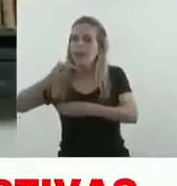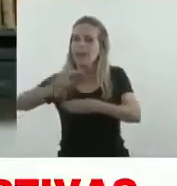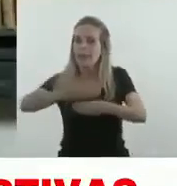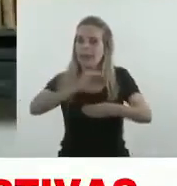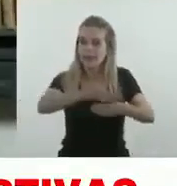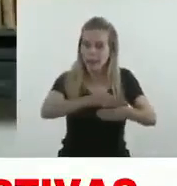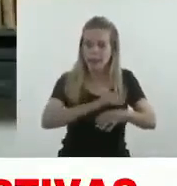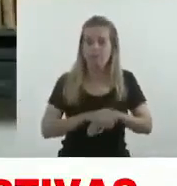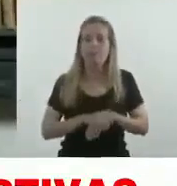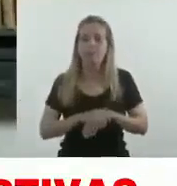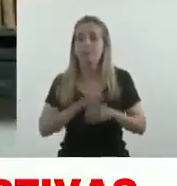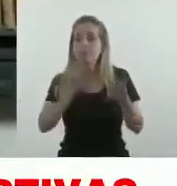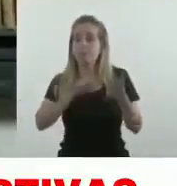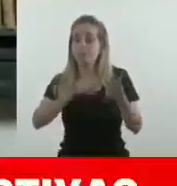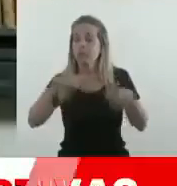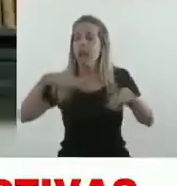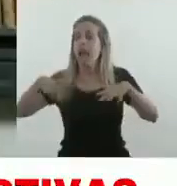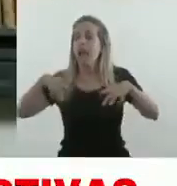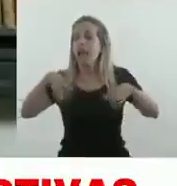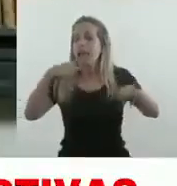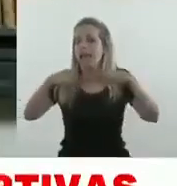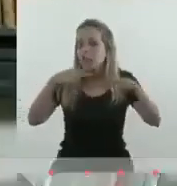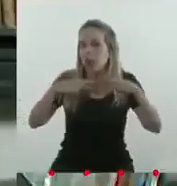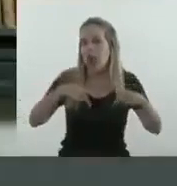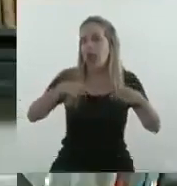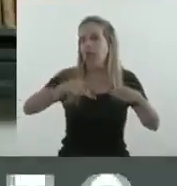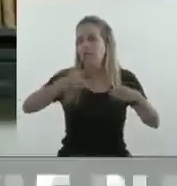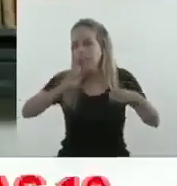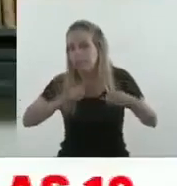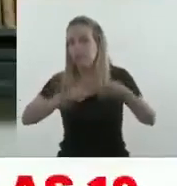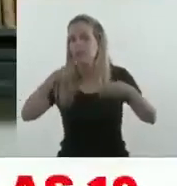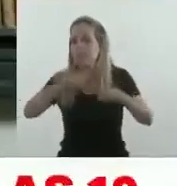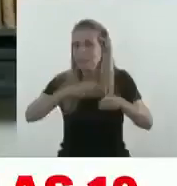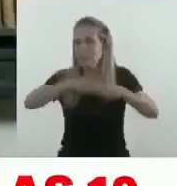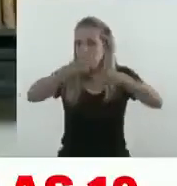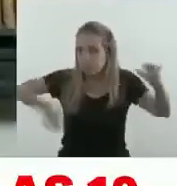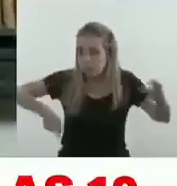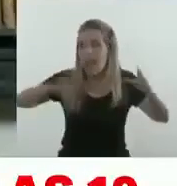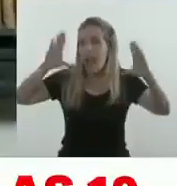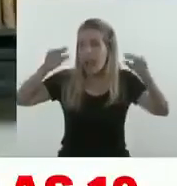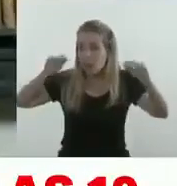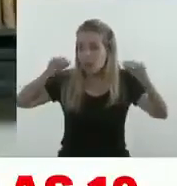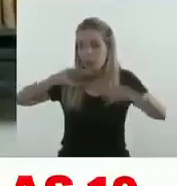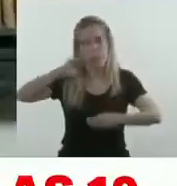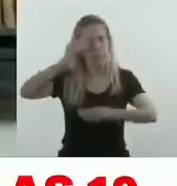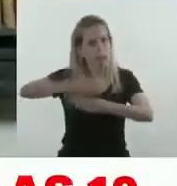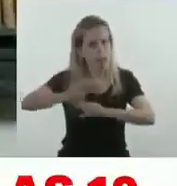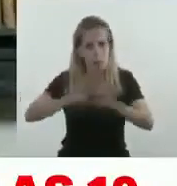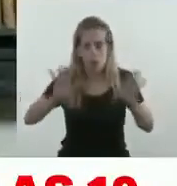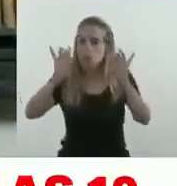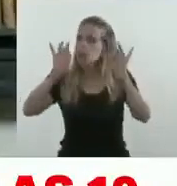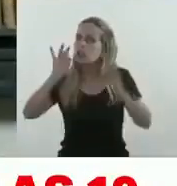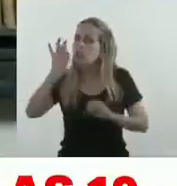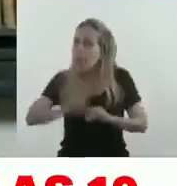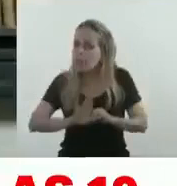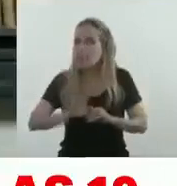Las actividades gastronómicas están cerradas en el horario nocturno. Solo podrán